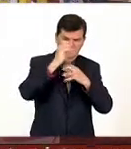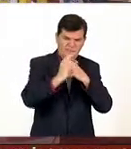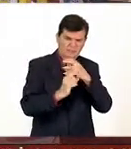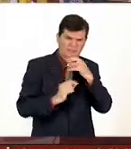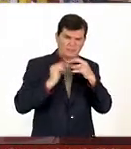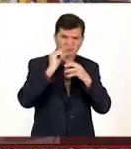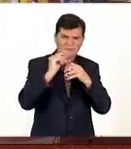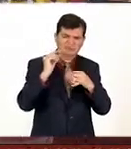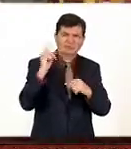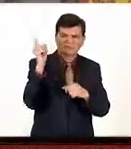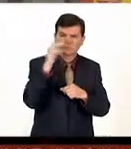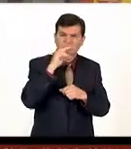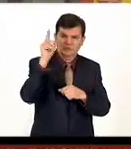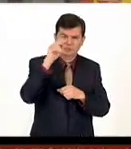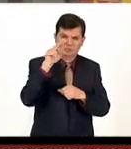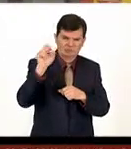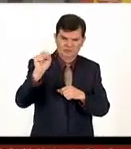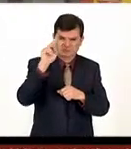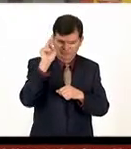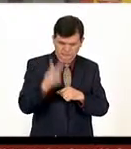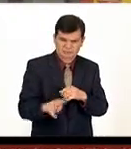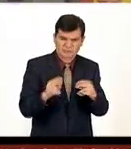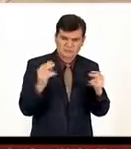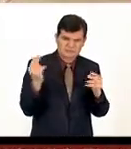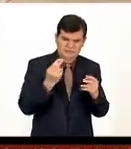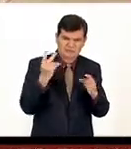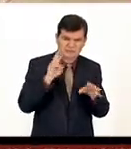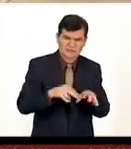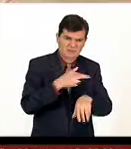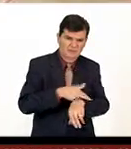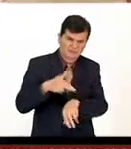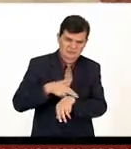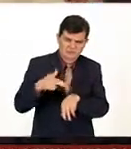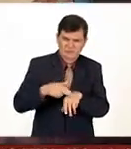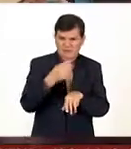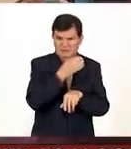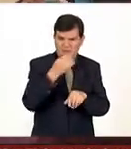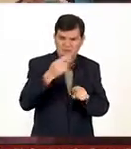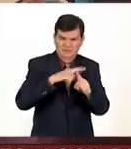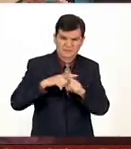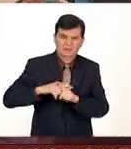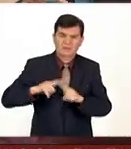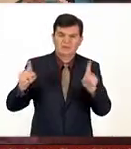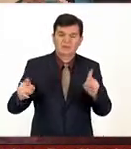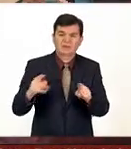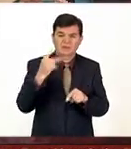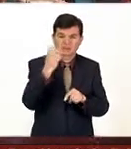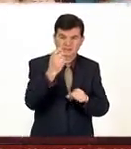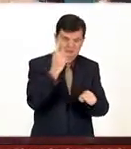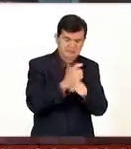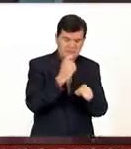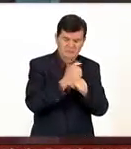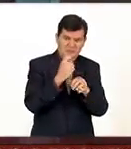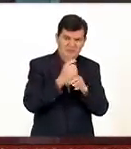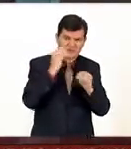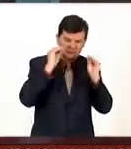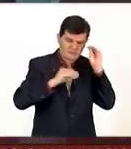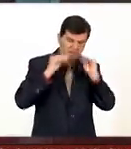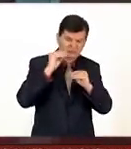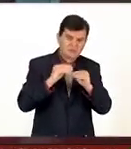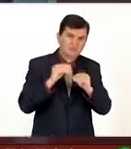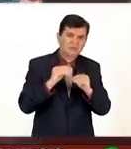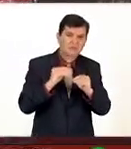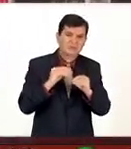socialismo sí que era una opción real y posible para organizarnos de otra manera y en esa primera oleada de científicos